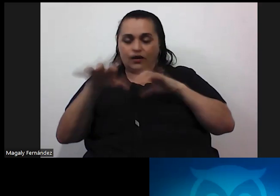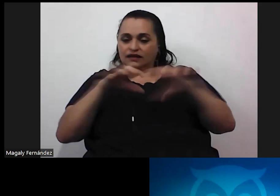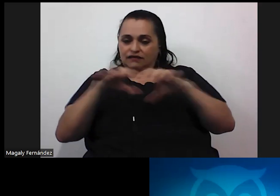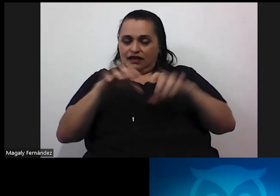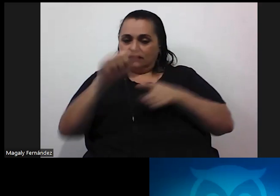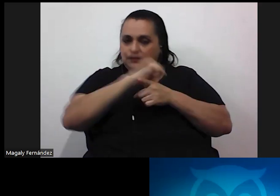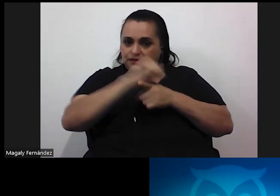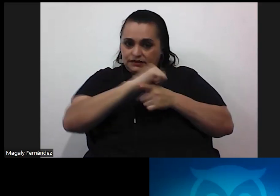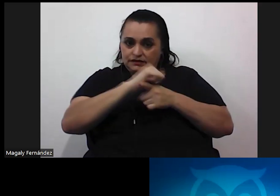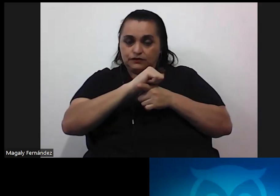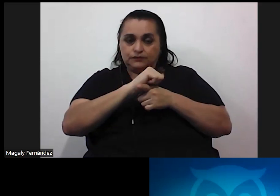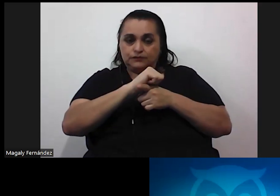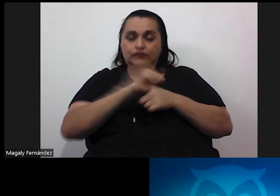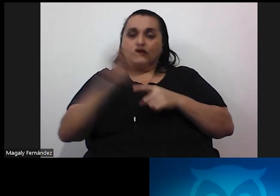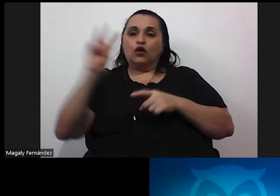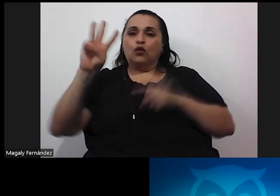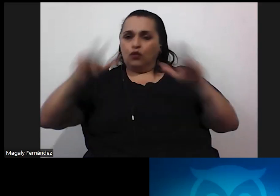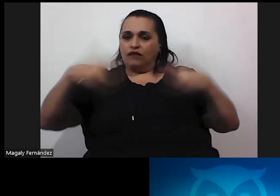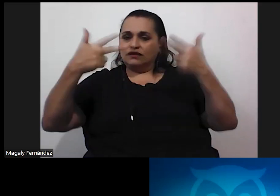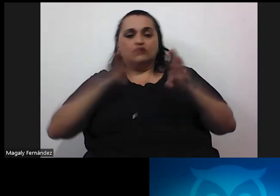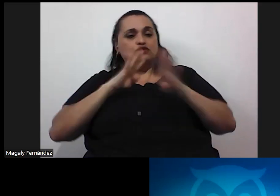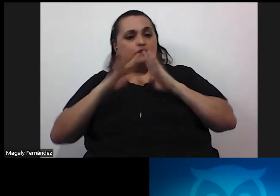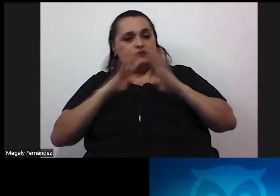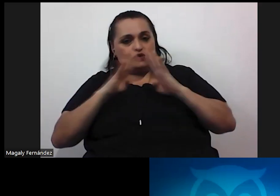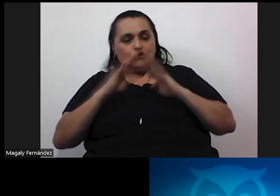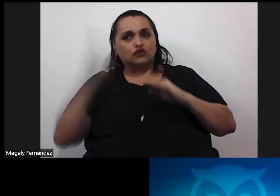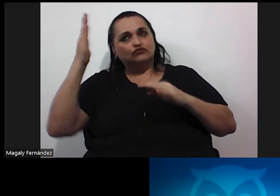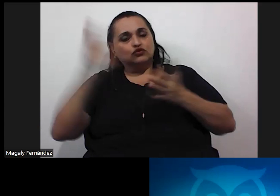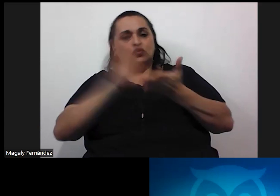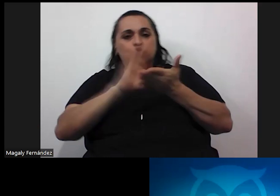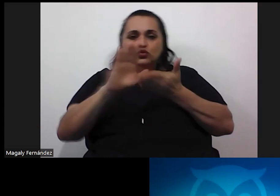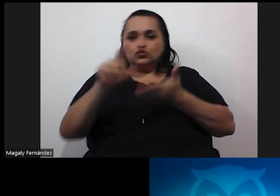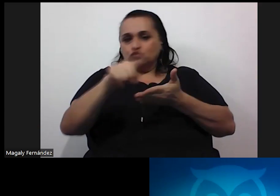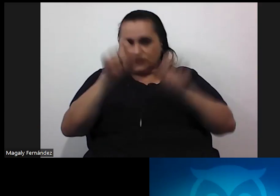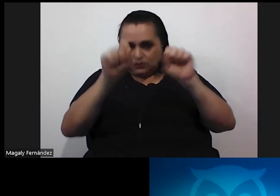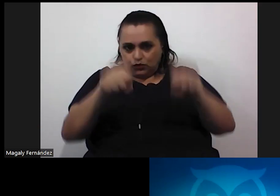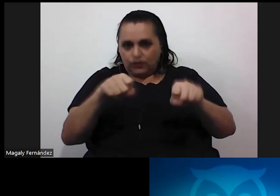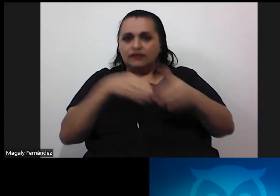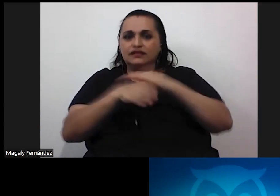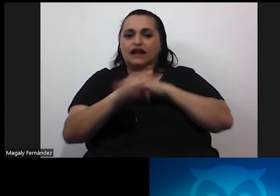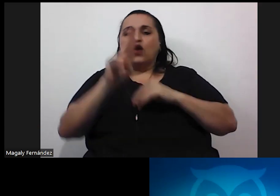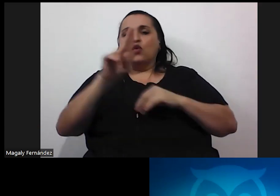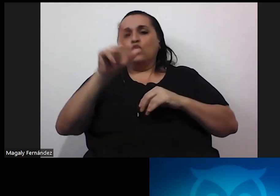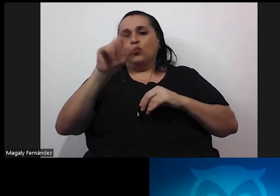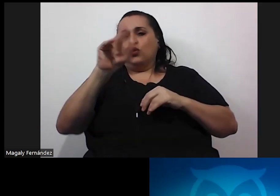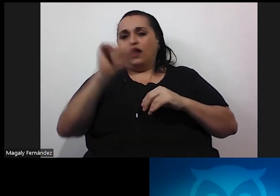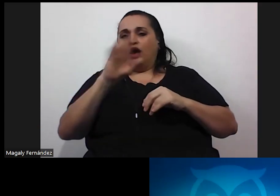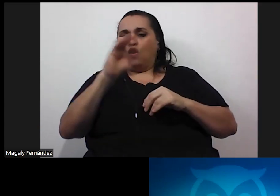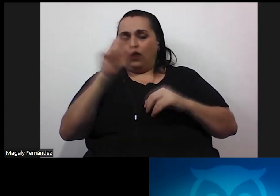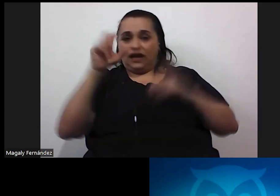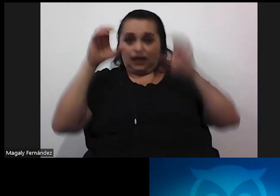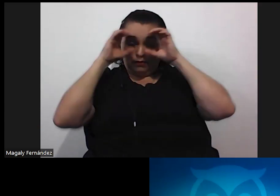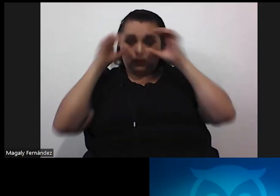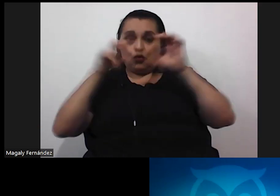capacitación webinarios conversatorios a los cursos a los que usted puede acceder en ululacolipro.com para que